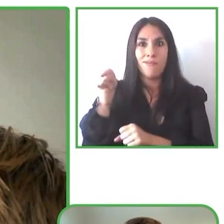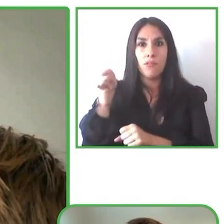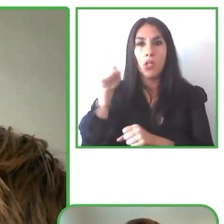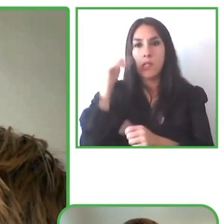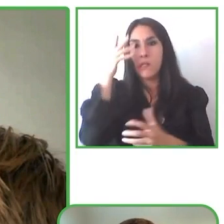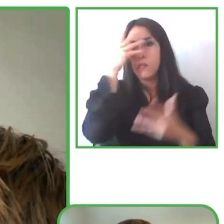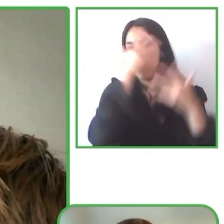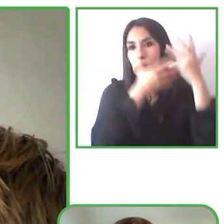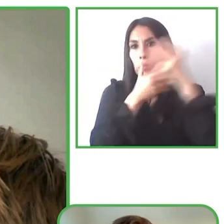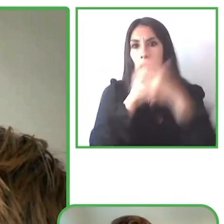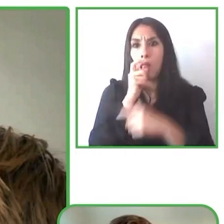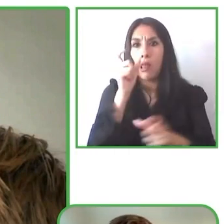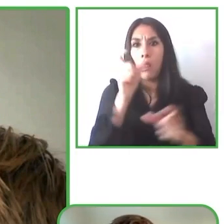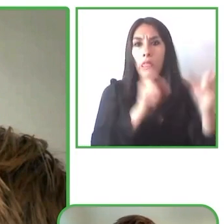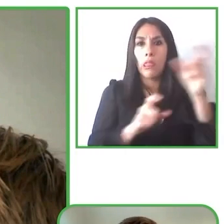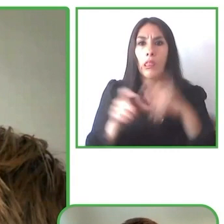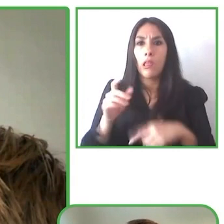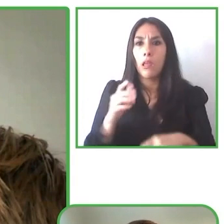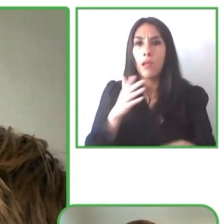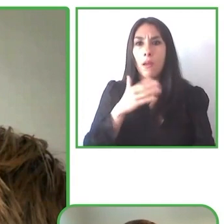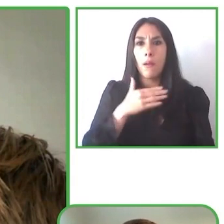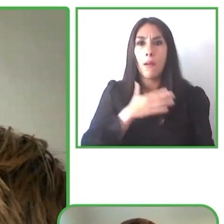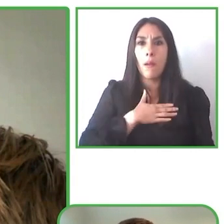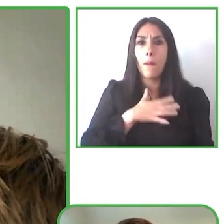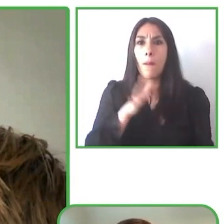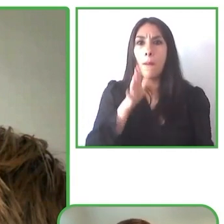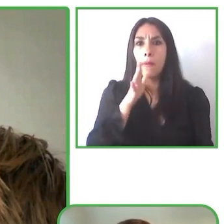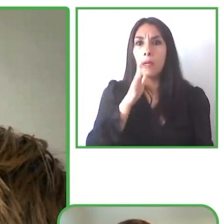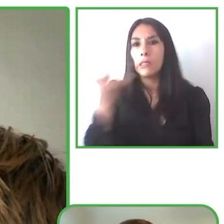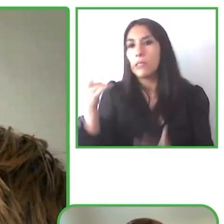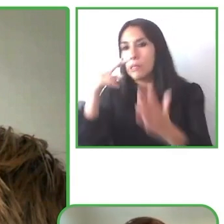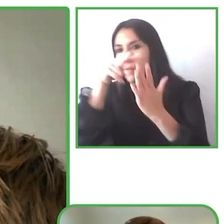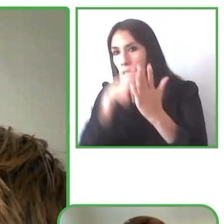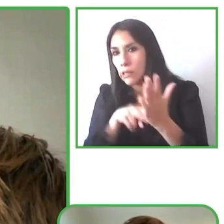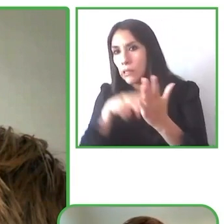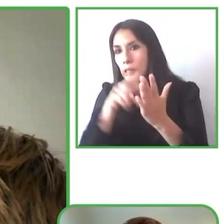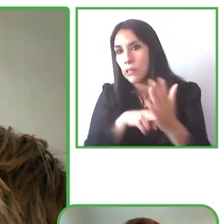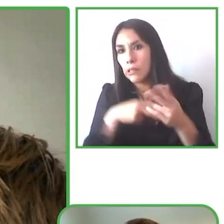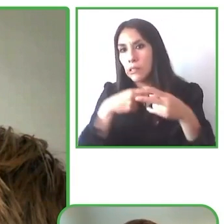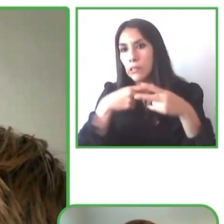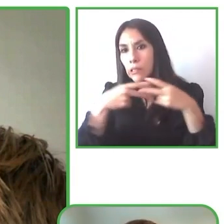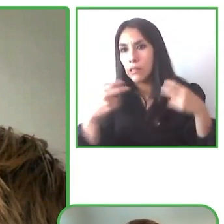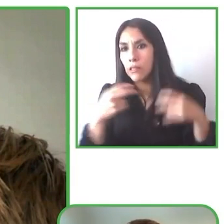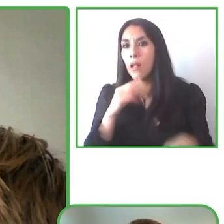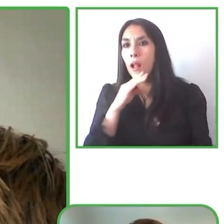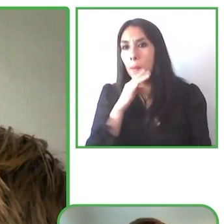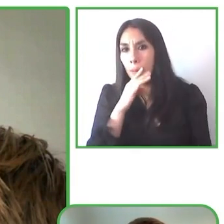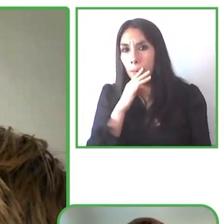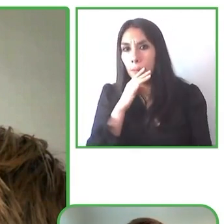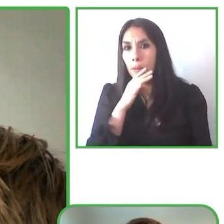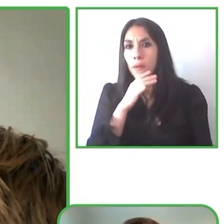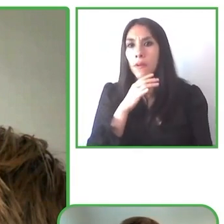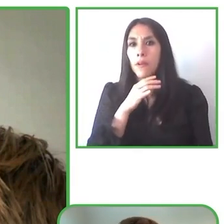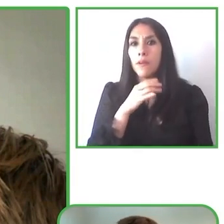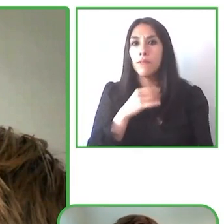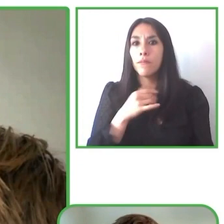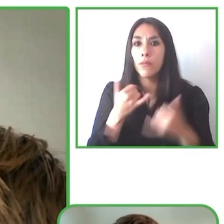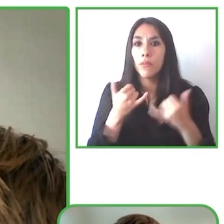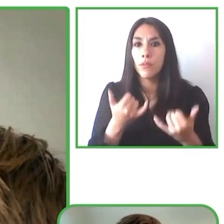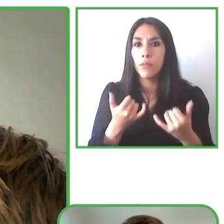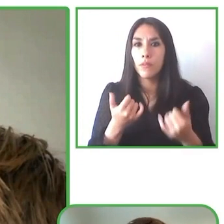mi mamá y leía los subtítulos para mi hermano pero la verdad es como un ruido molesto imagina